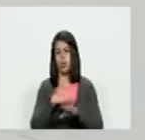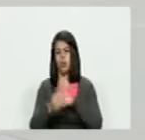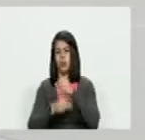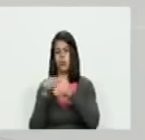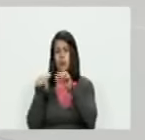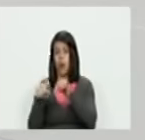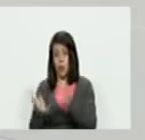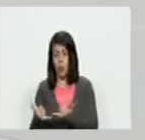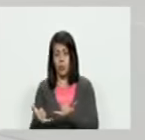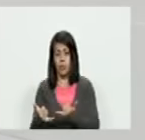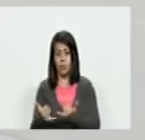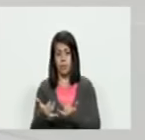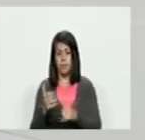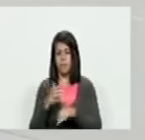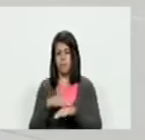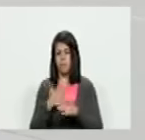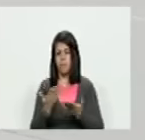qué?